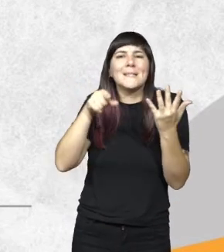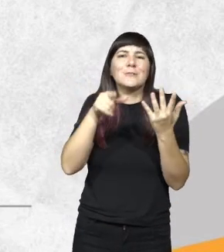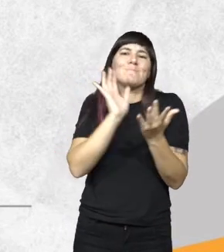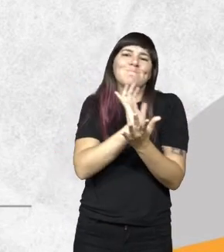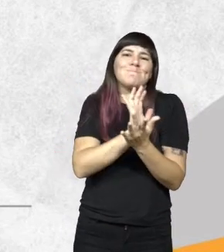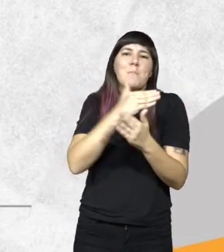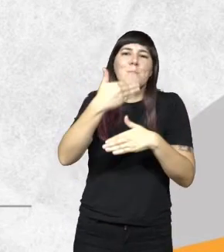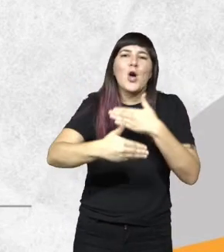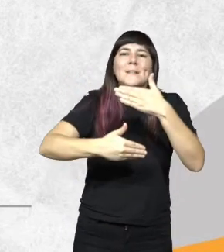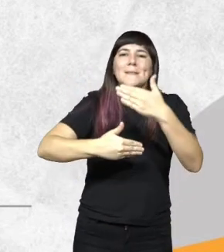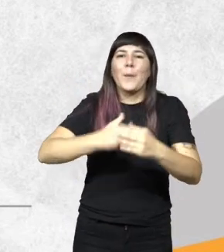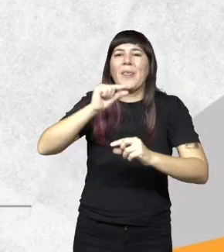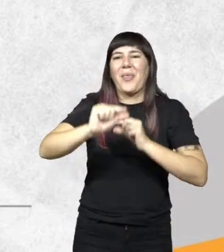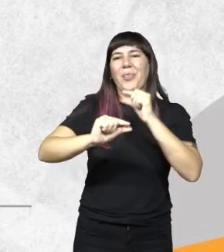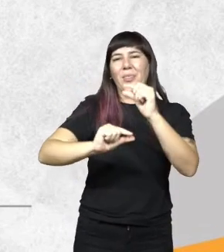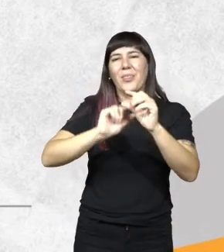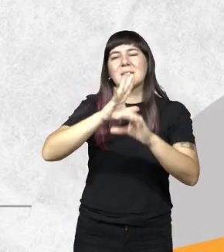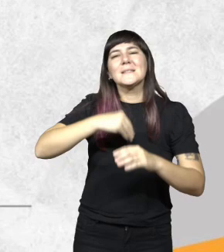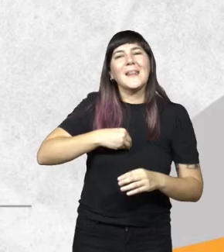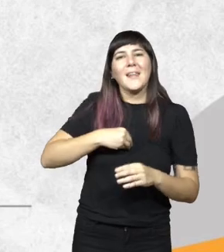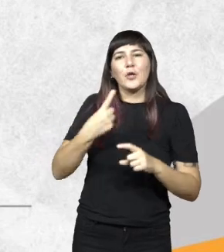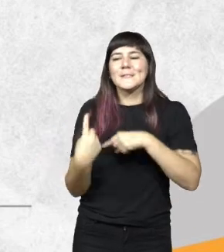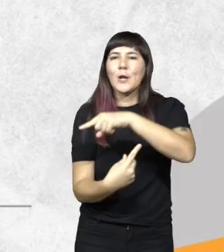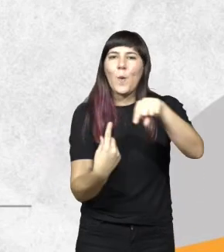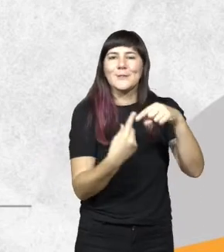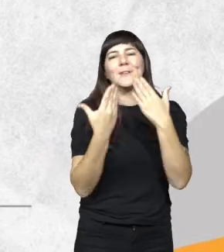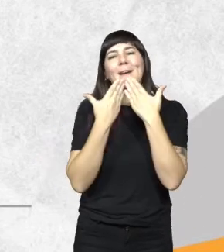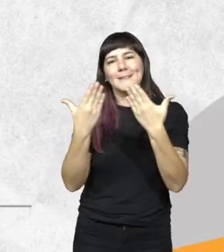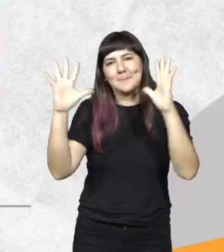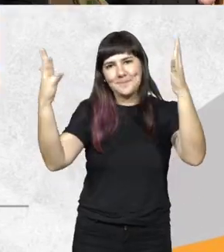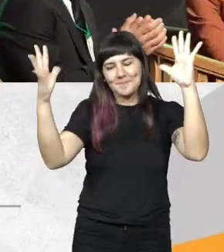progresividad con sentido de circulación. Muchas gracias.